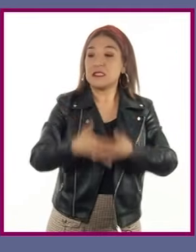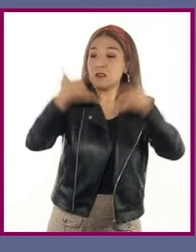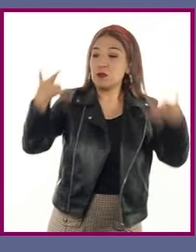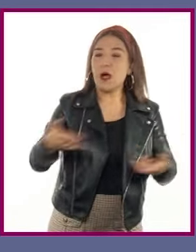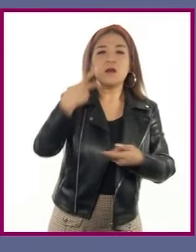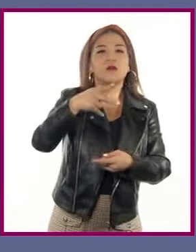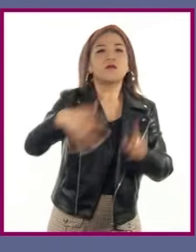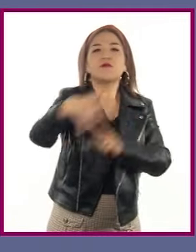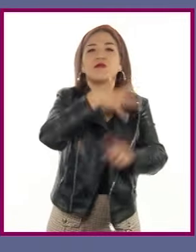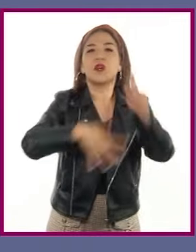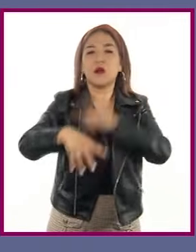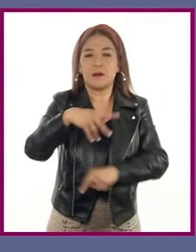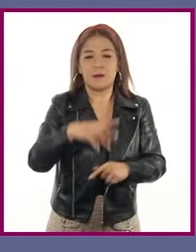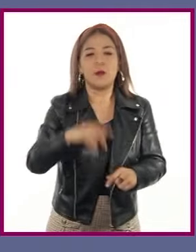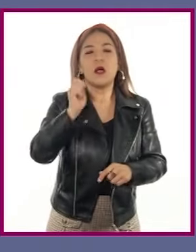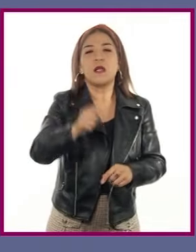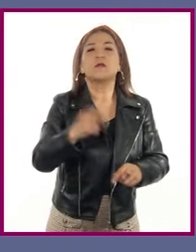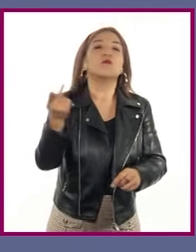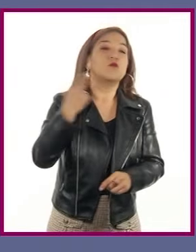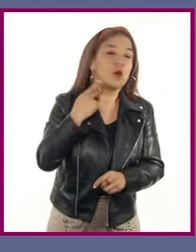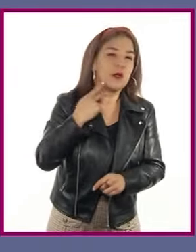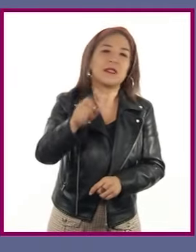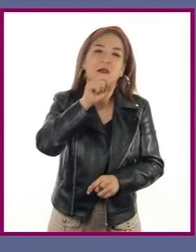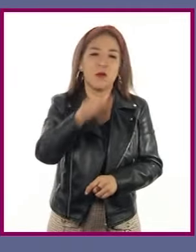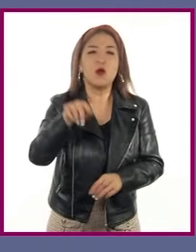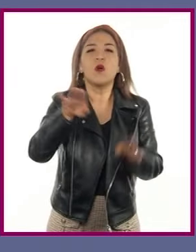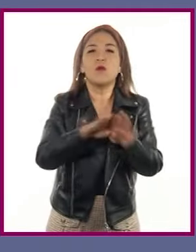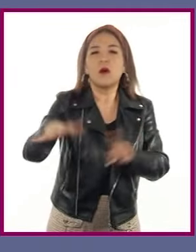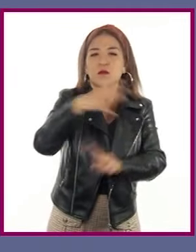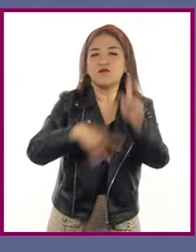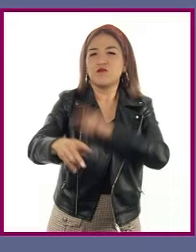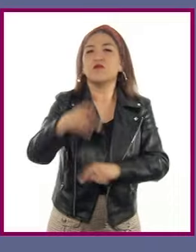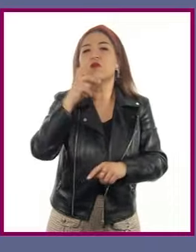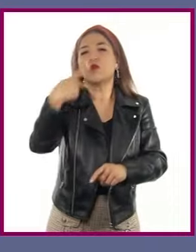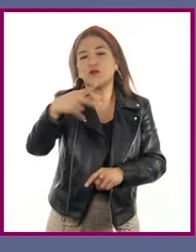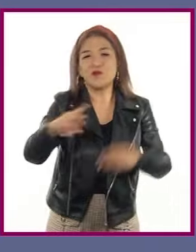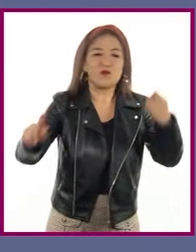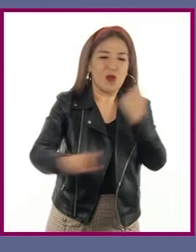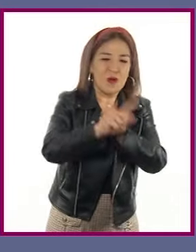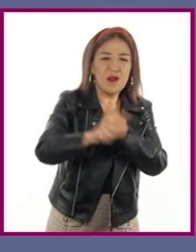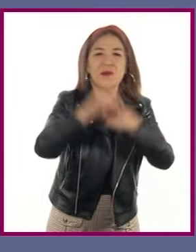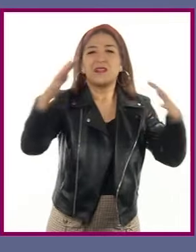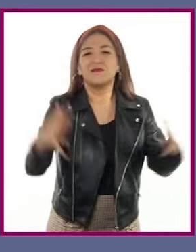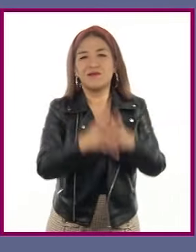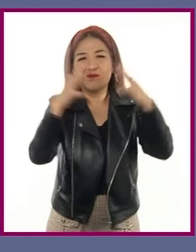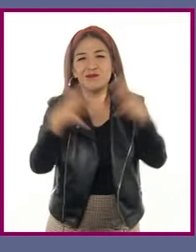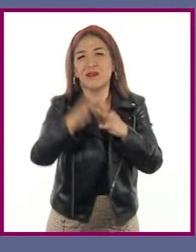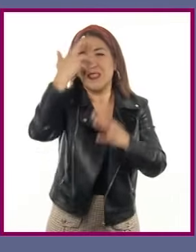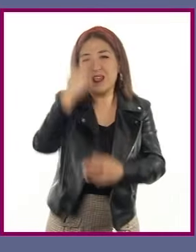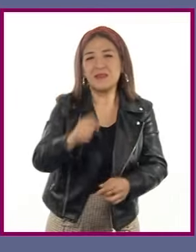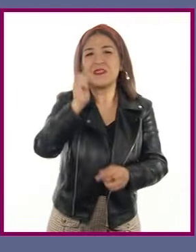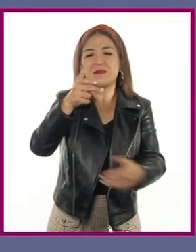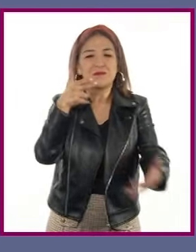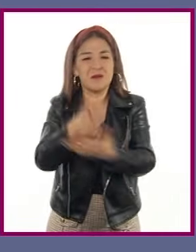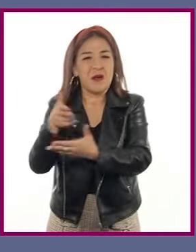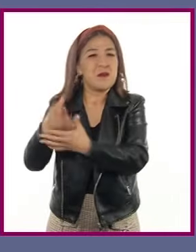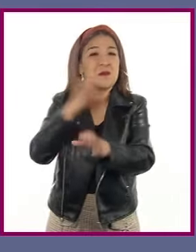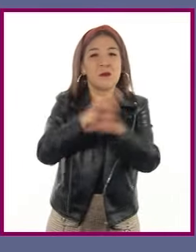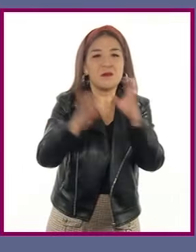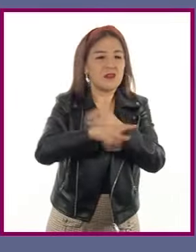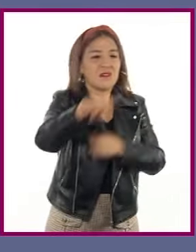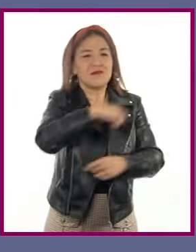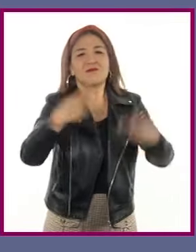ocupación. Políticos Las políticas de población y los conflictos bélicos inciden en la concentración o dispersión de los